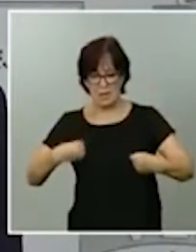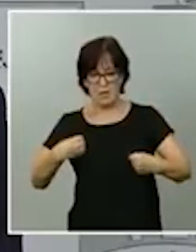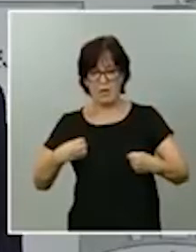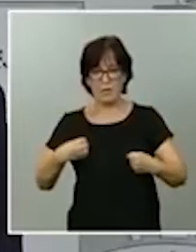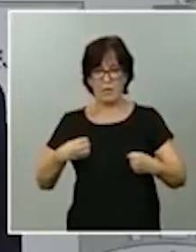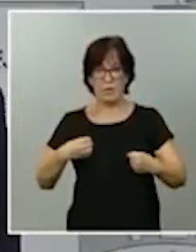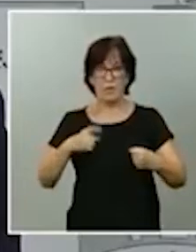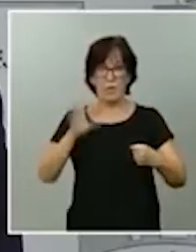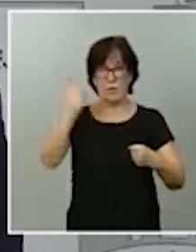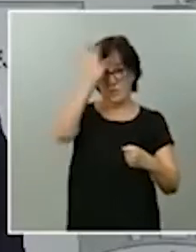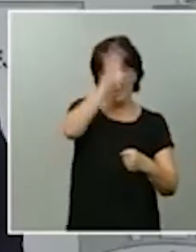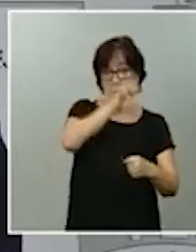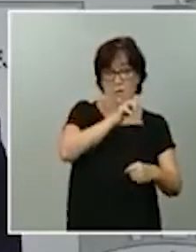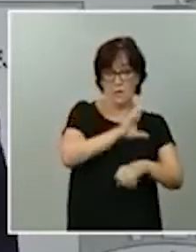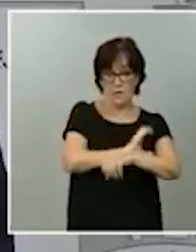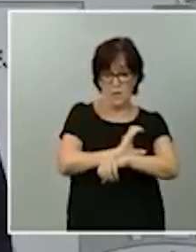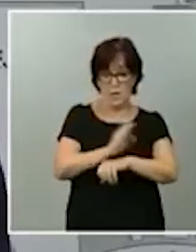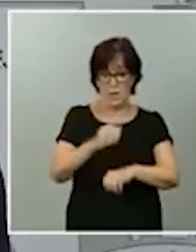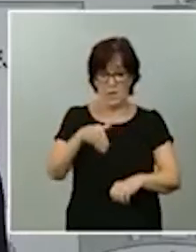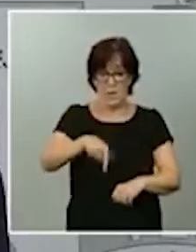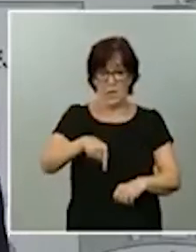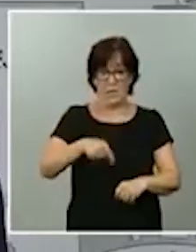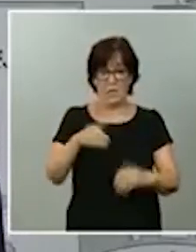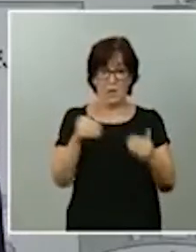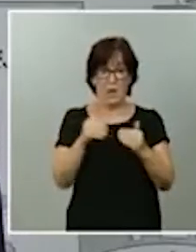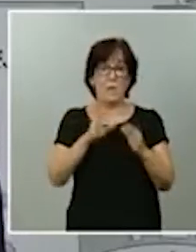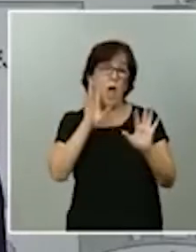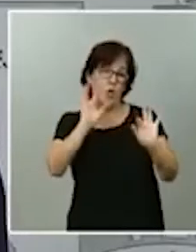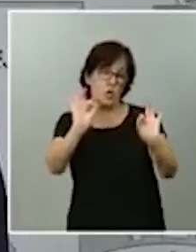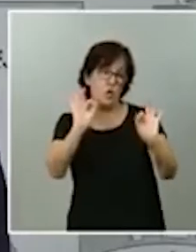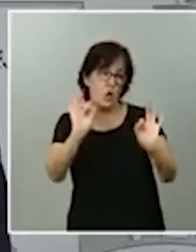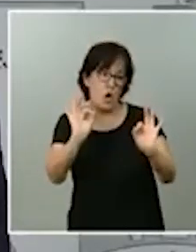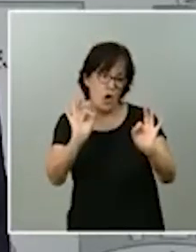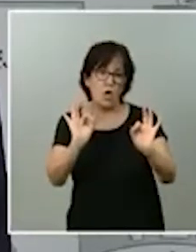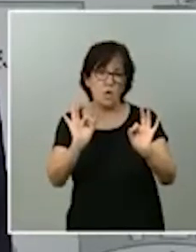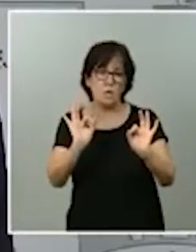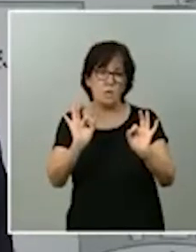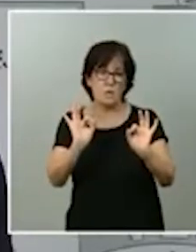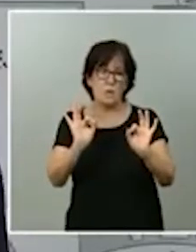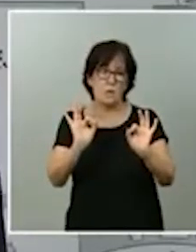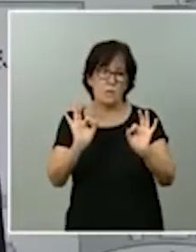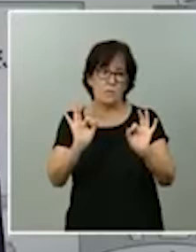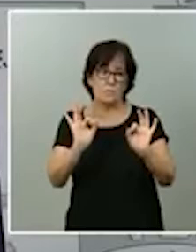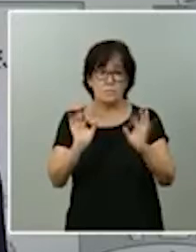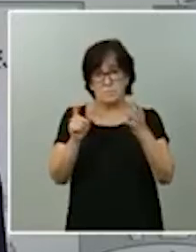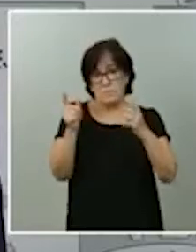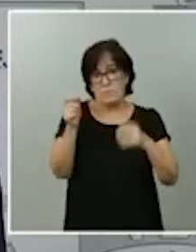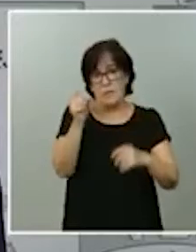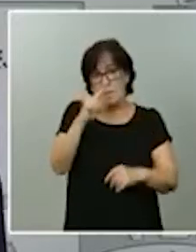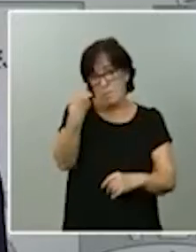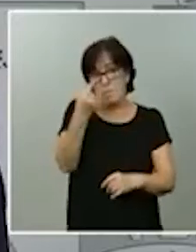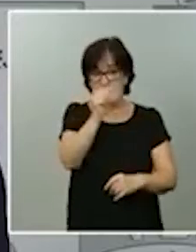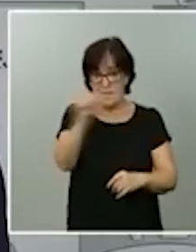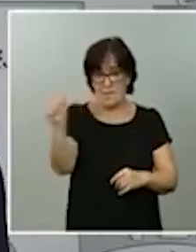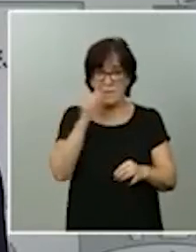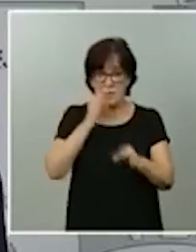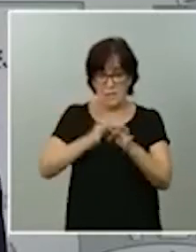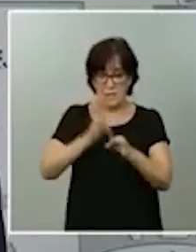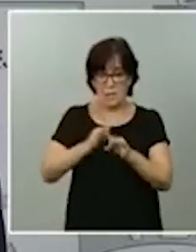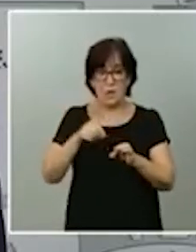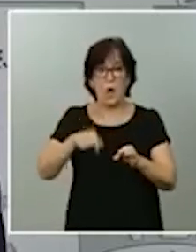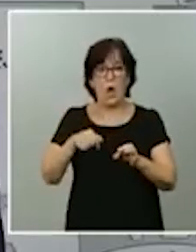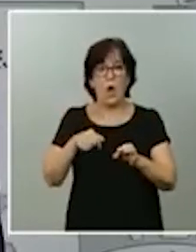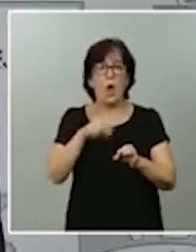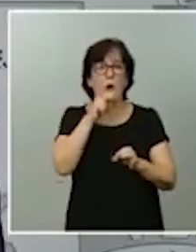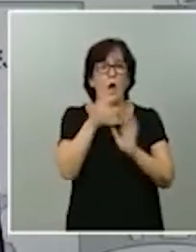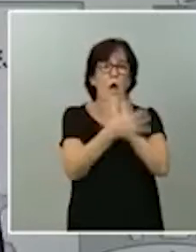autonómicos este jueves y lo razonable es que lo hagamos lógicamente a principios de septiembre. Hablaremos en el día de hoy con